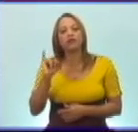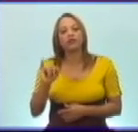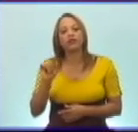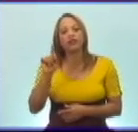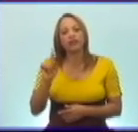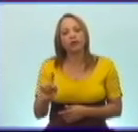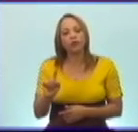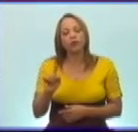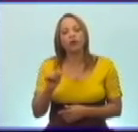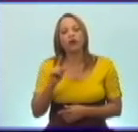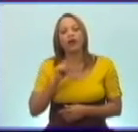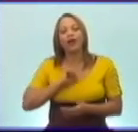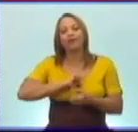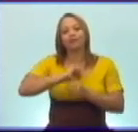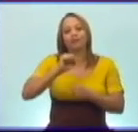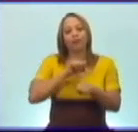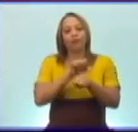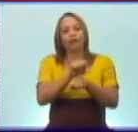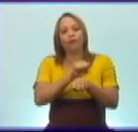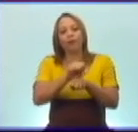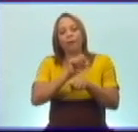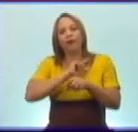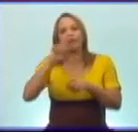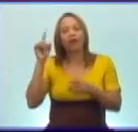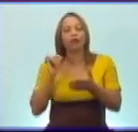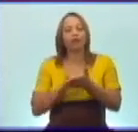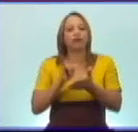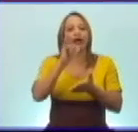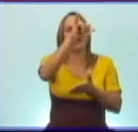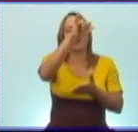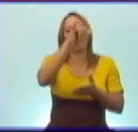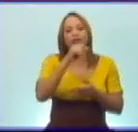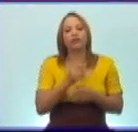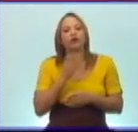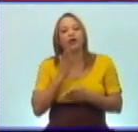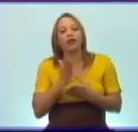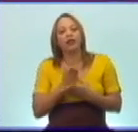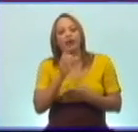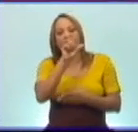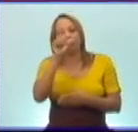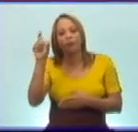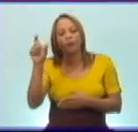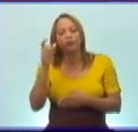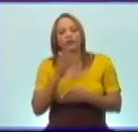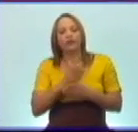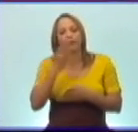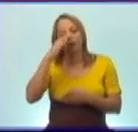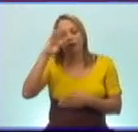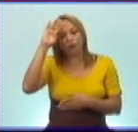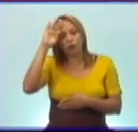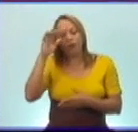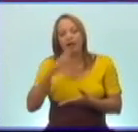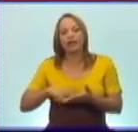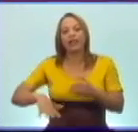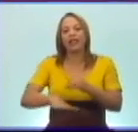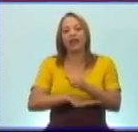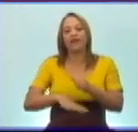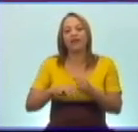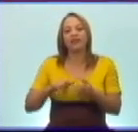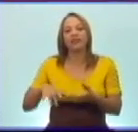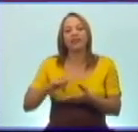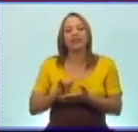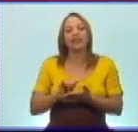el bombardeo a los aeropuertos de Santiago de Cuba y las bases aéreas de San